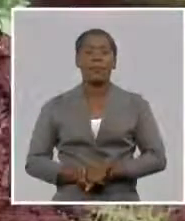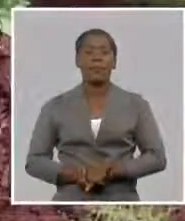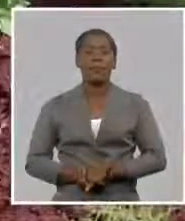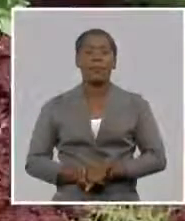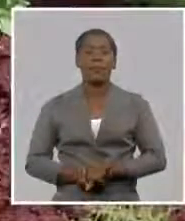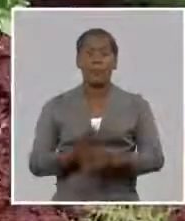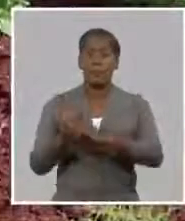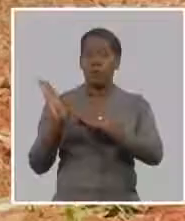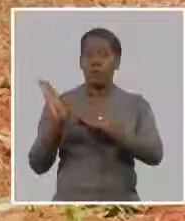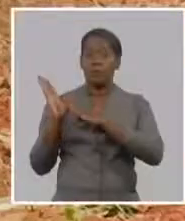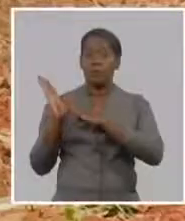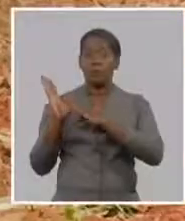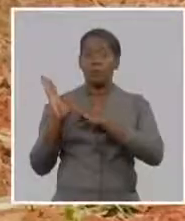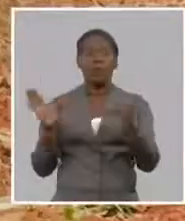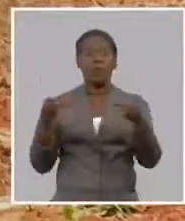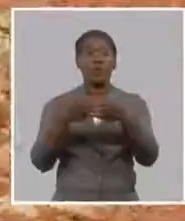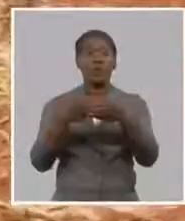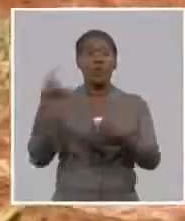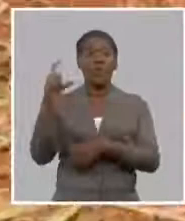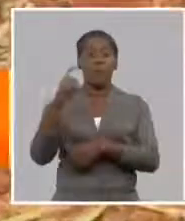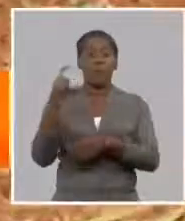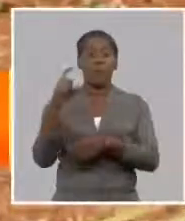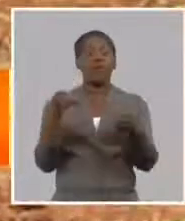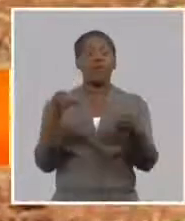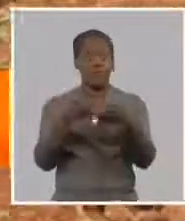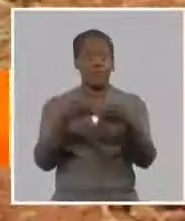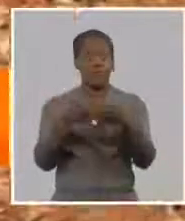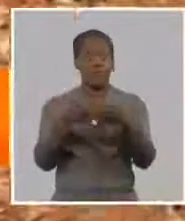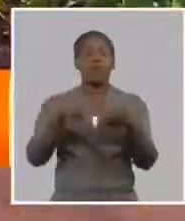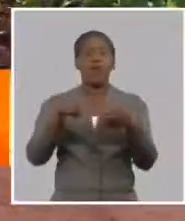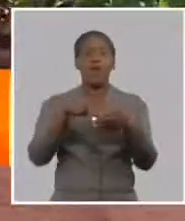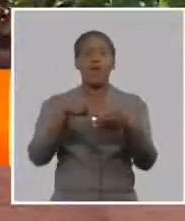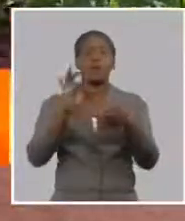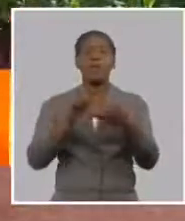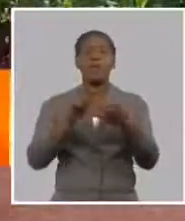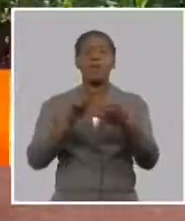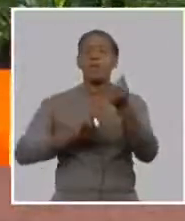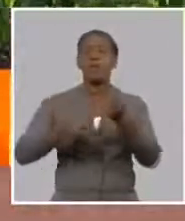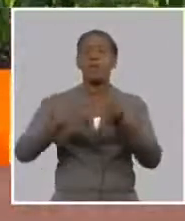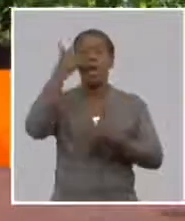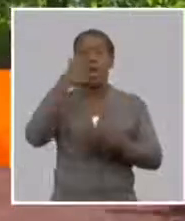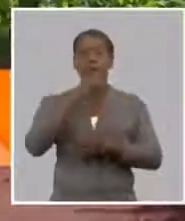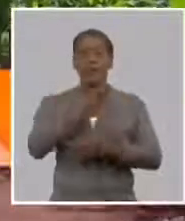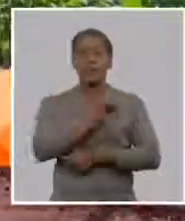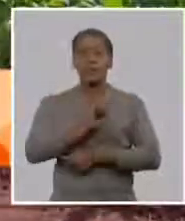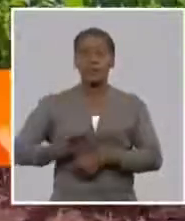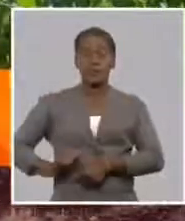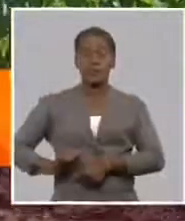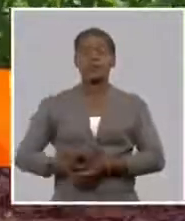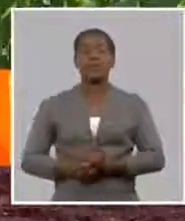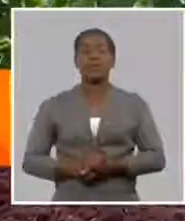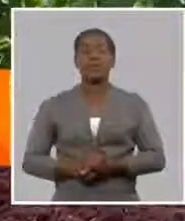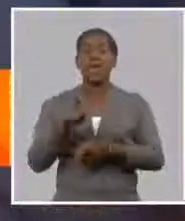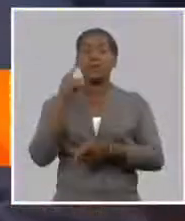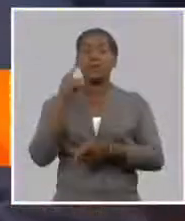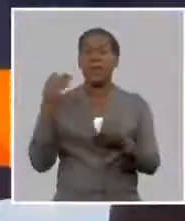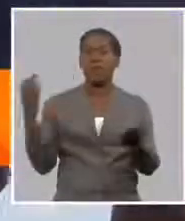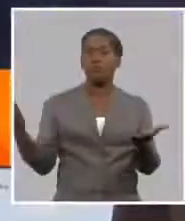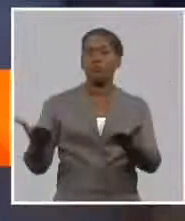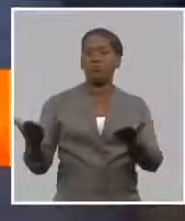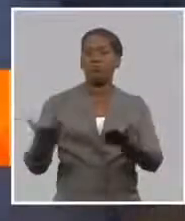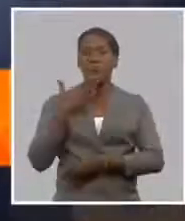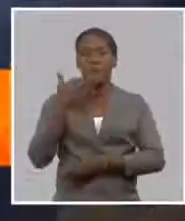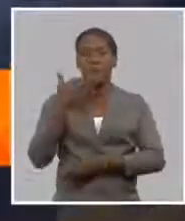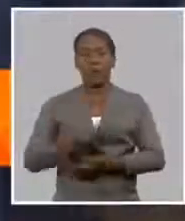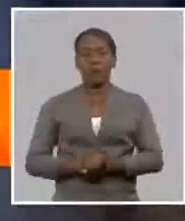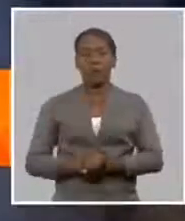la cooperativa de producción agropecuaria amistad cuba méxico de alquizar es una de las más productivas en este territorio con más de